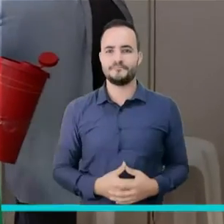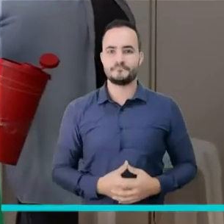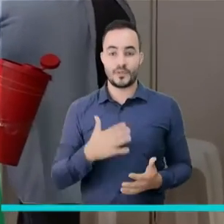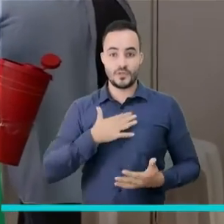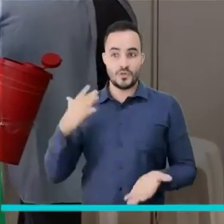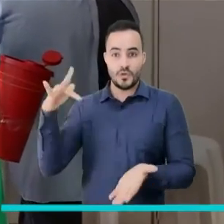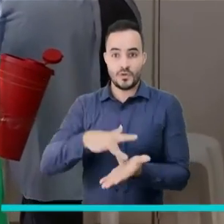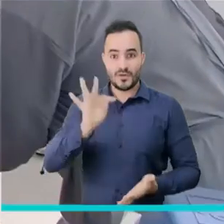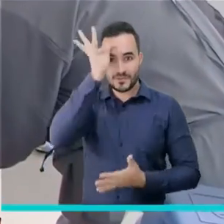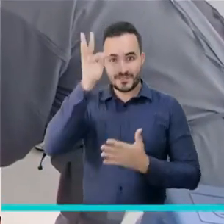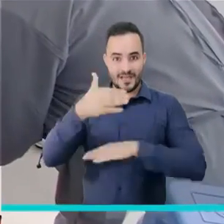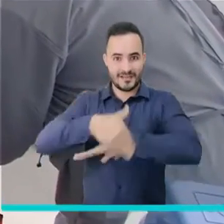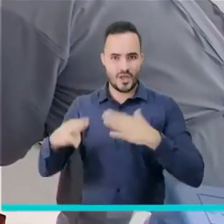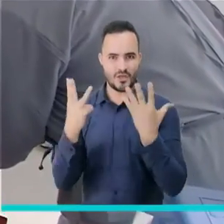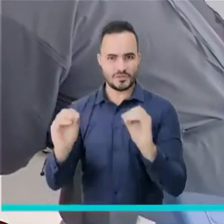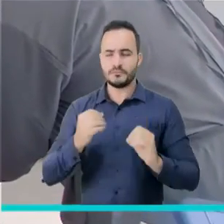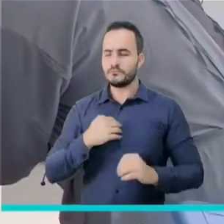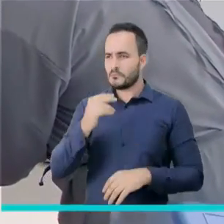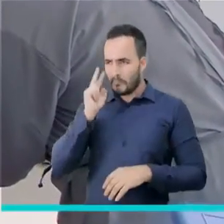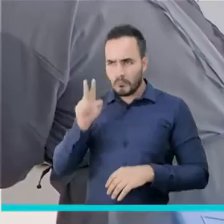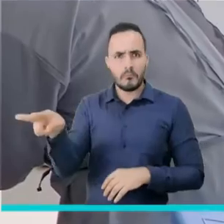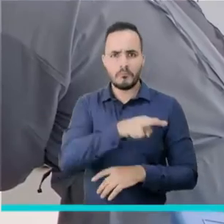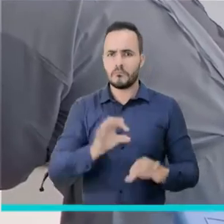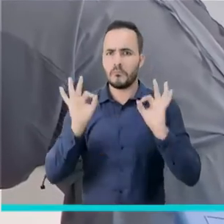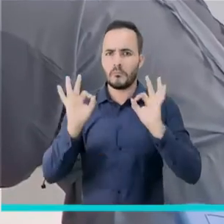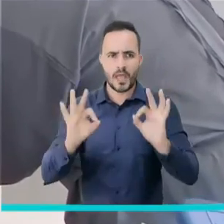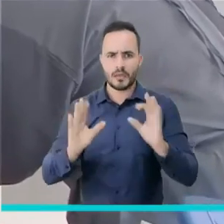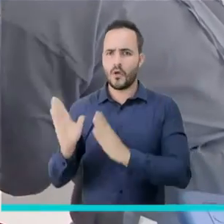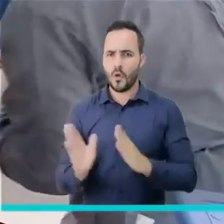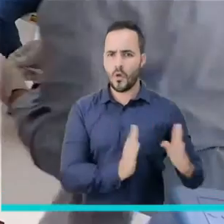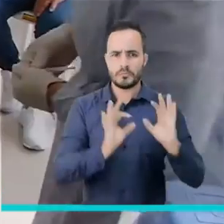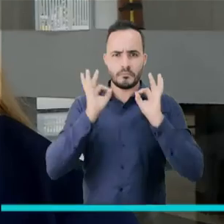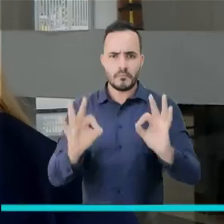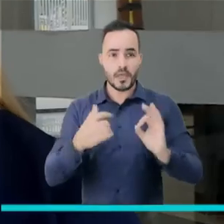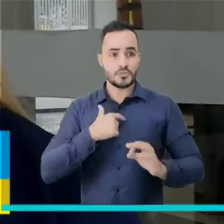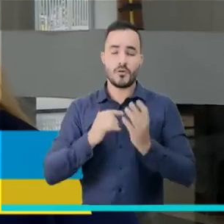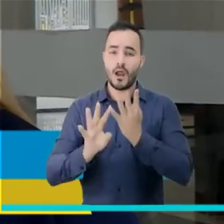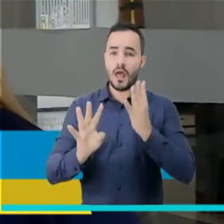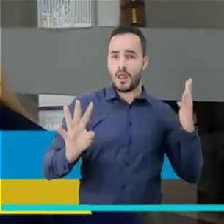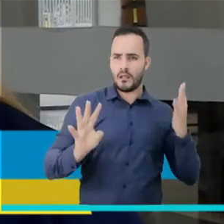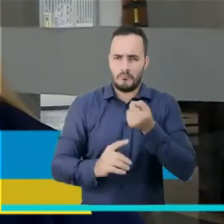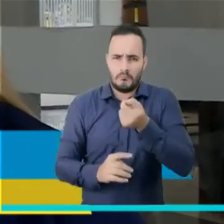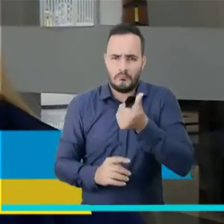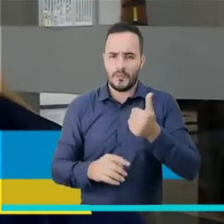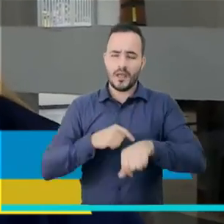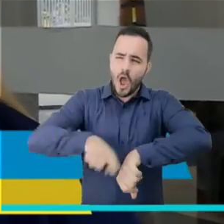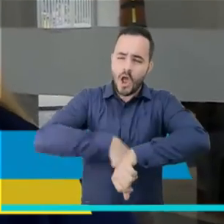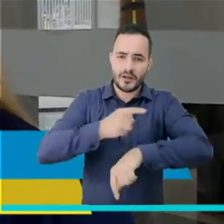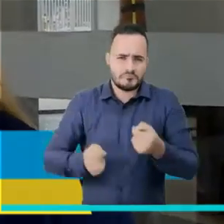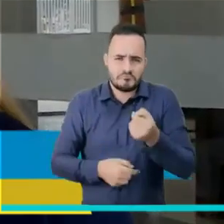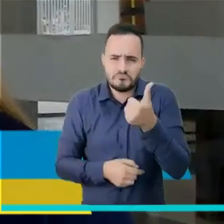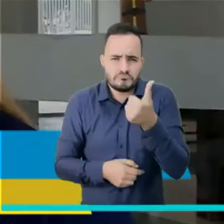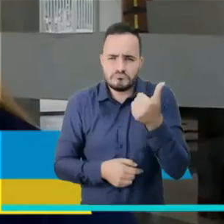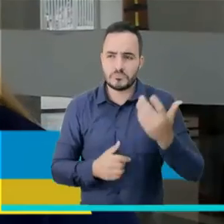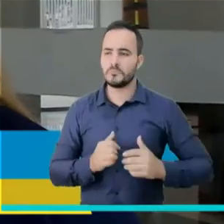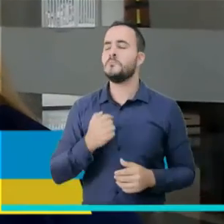ágil el proceso de vacunación. El proceso aquí en la clínica de la 80 me pareció supremamente organizado. No me tocó hacer casi